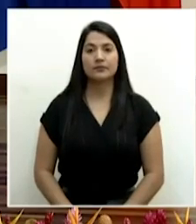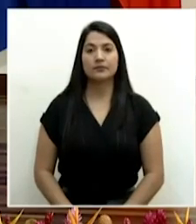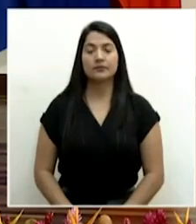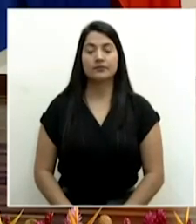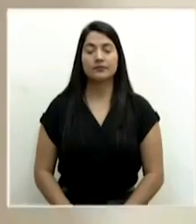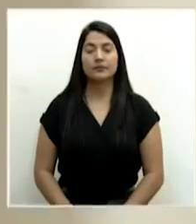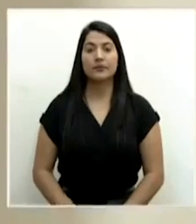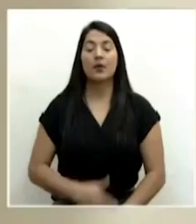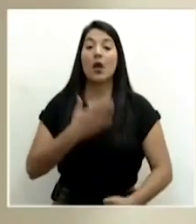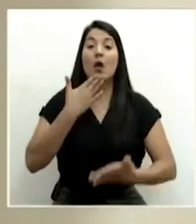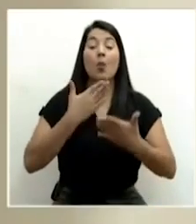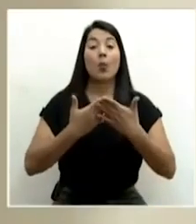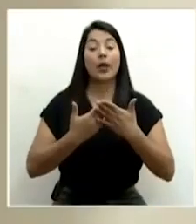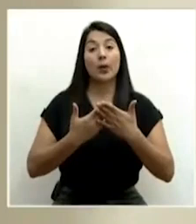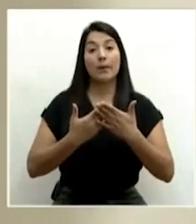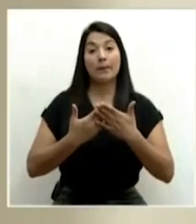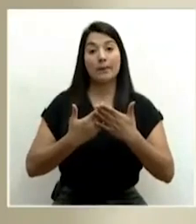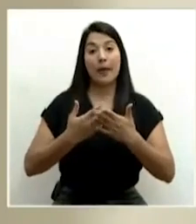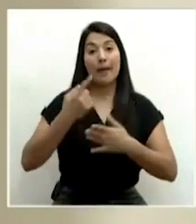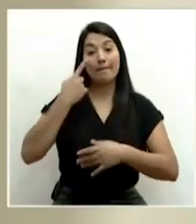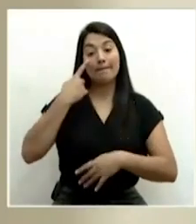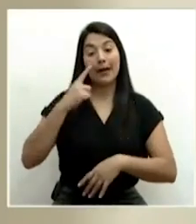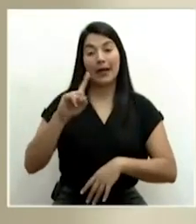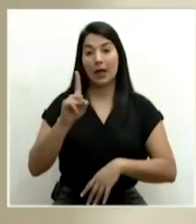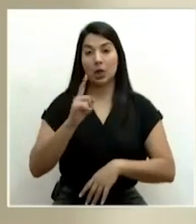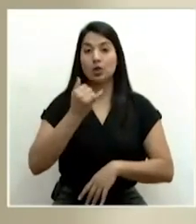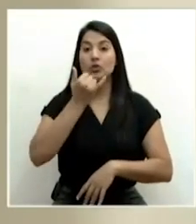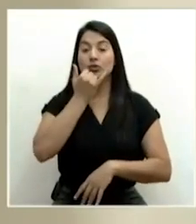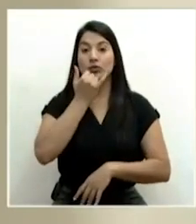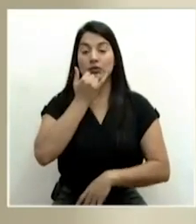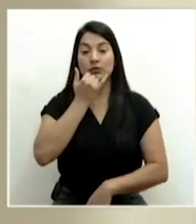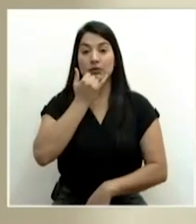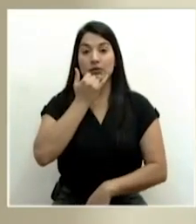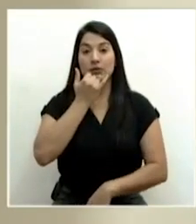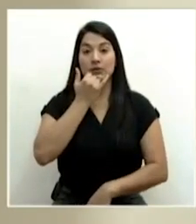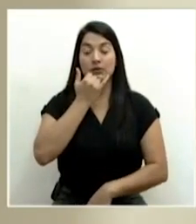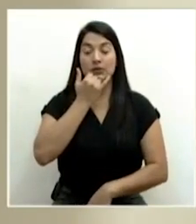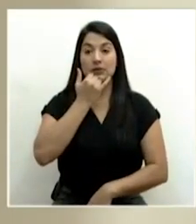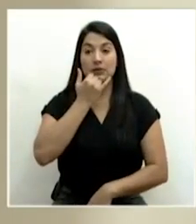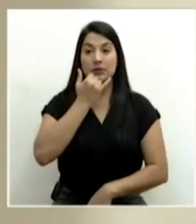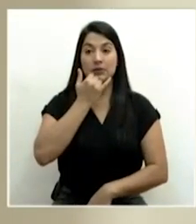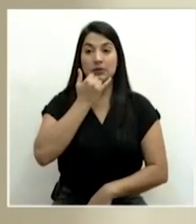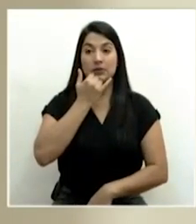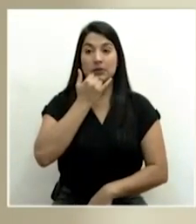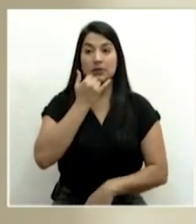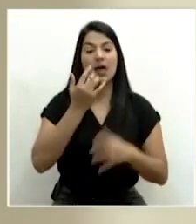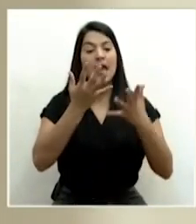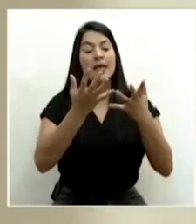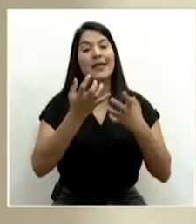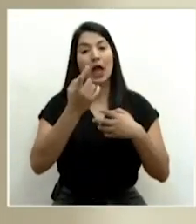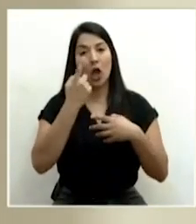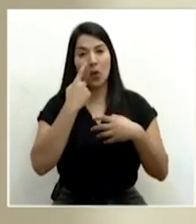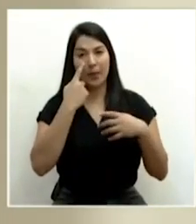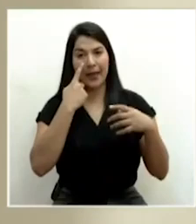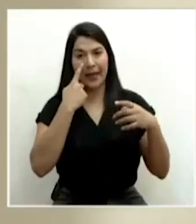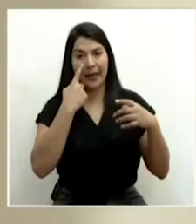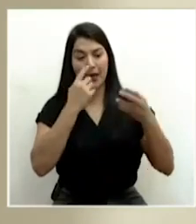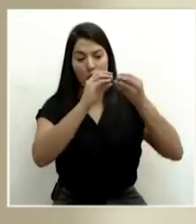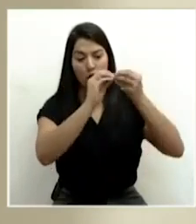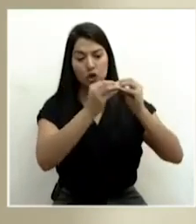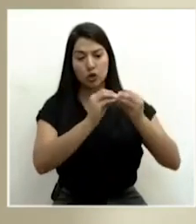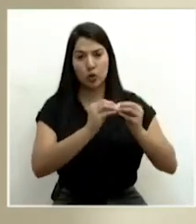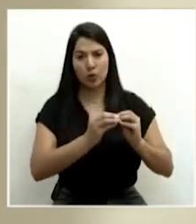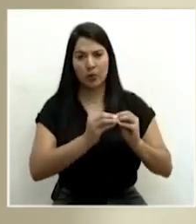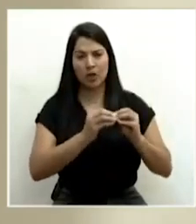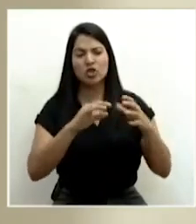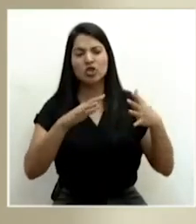Bueno, para no equivocarme voy a ver las estadísticas de por dónde vamos con